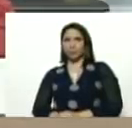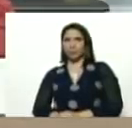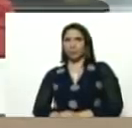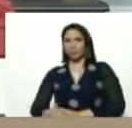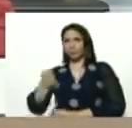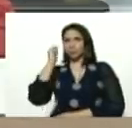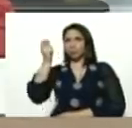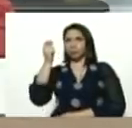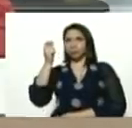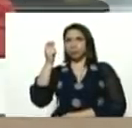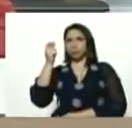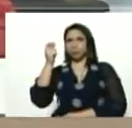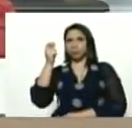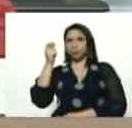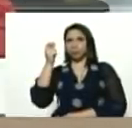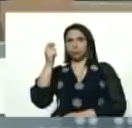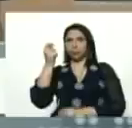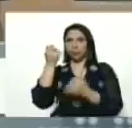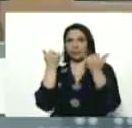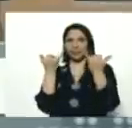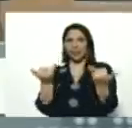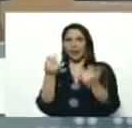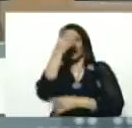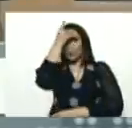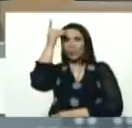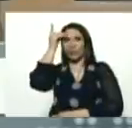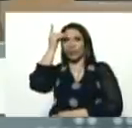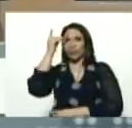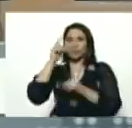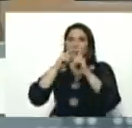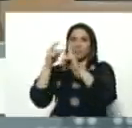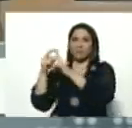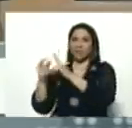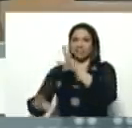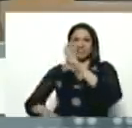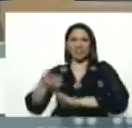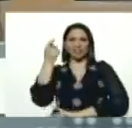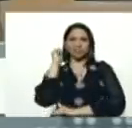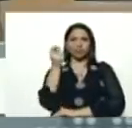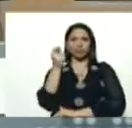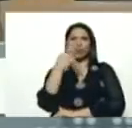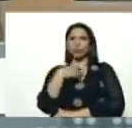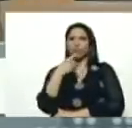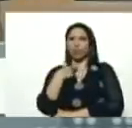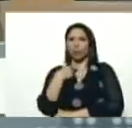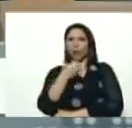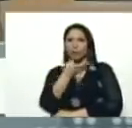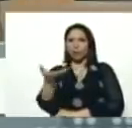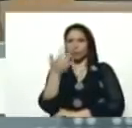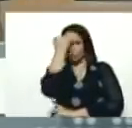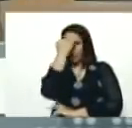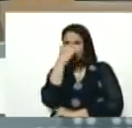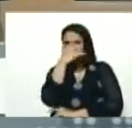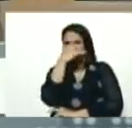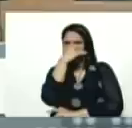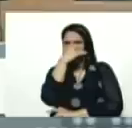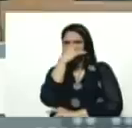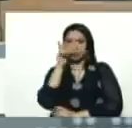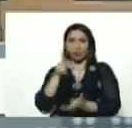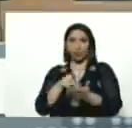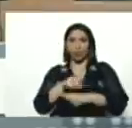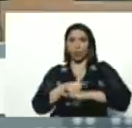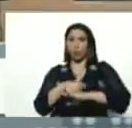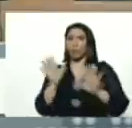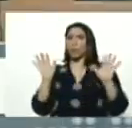tarjeta roja, ya, Dios dado, es la consigna, sacarle la tarjeta roja, a estos bandidos, llegó la hora pues,